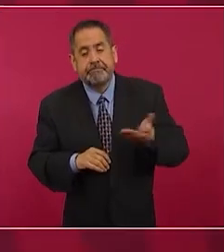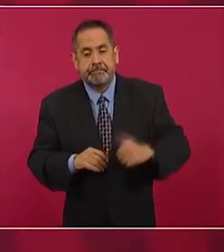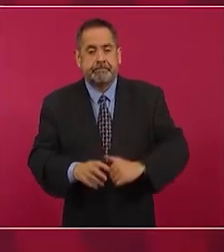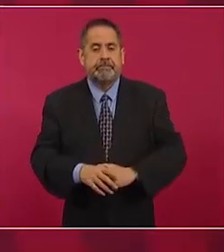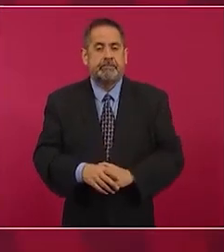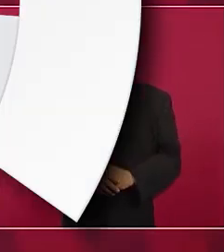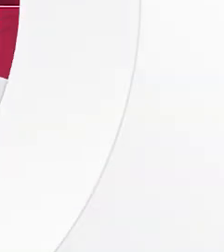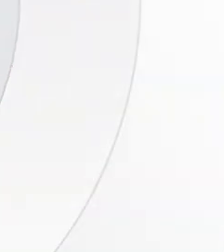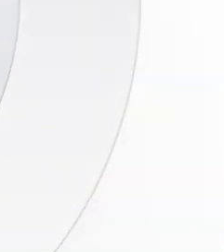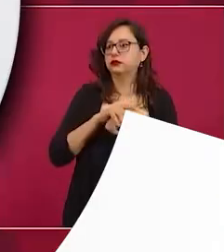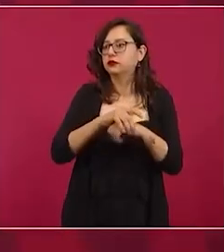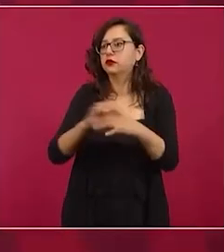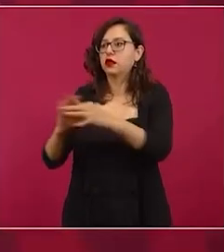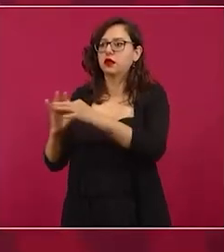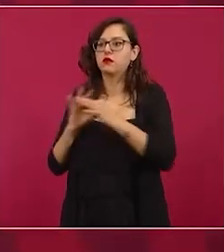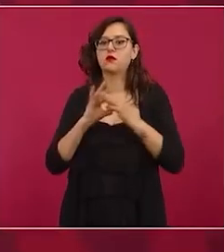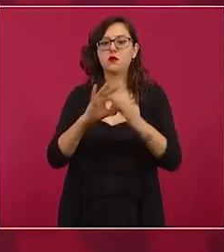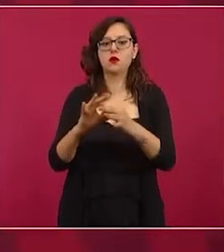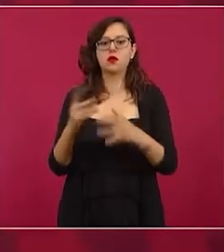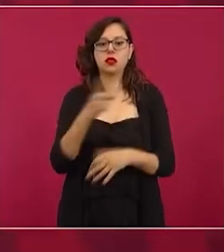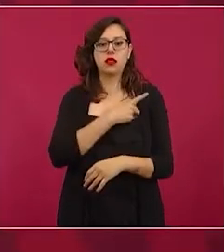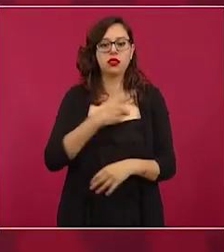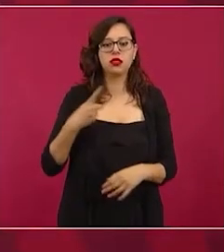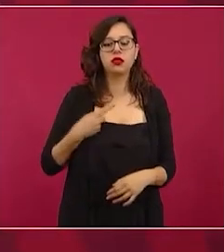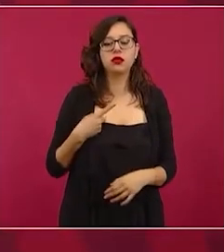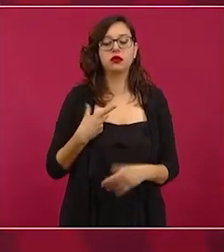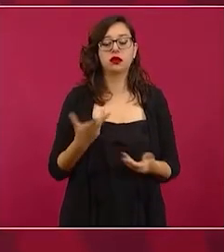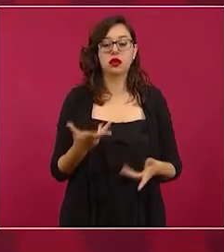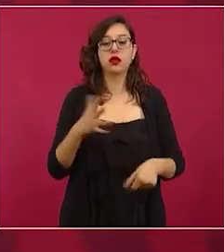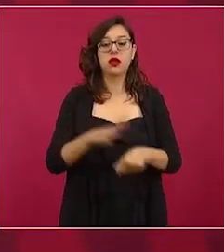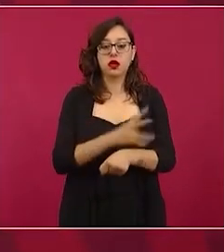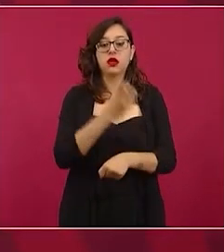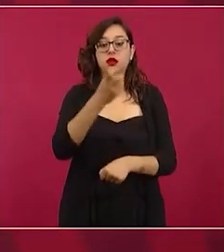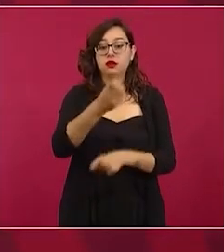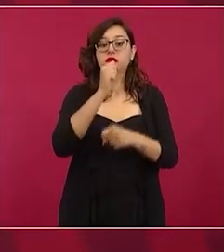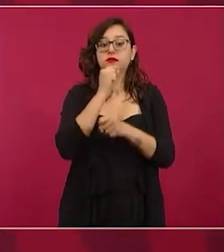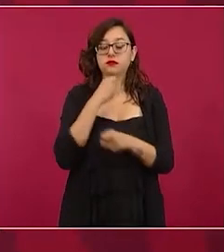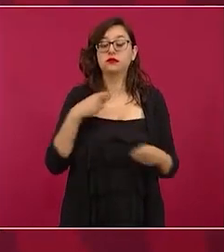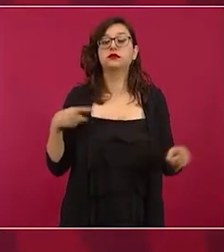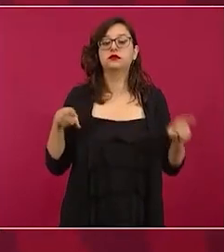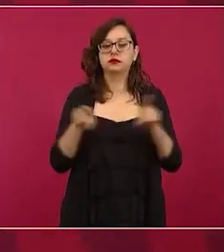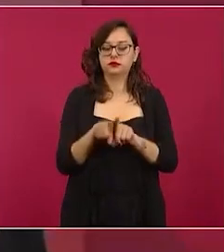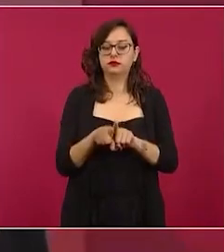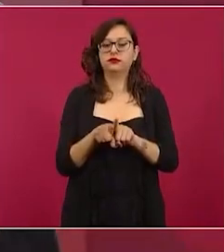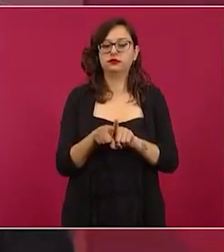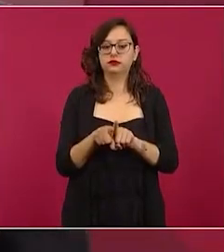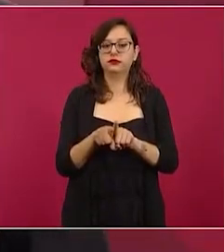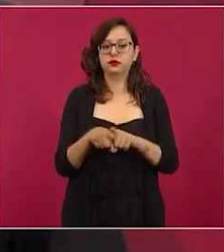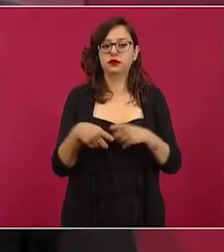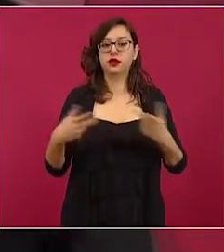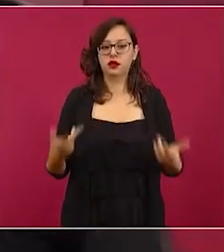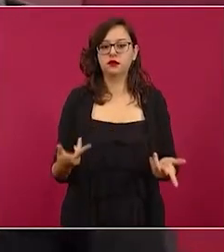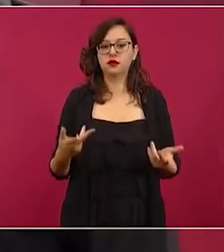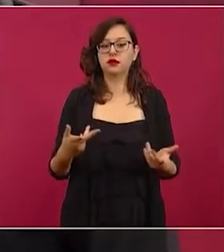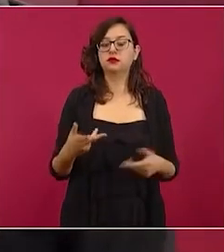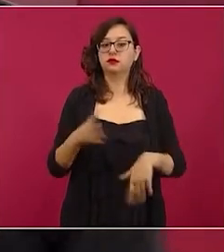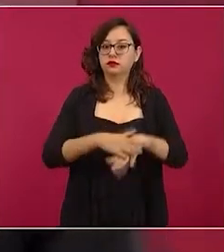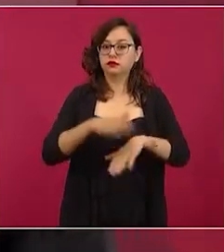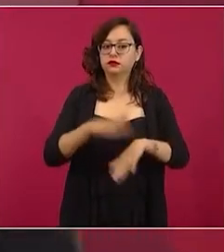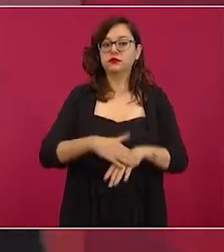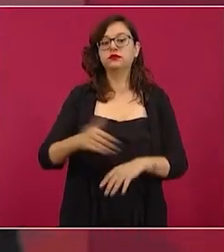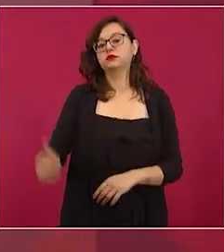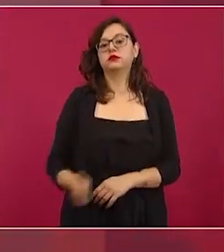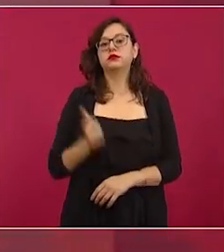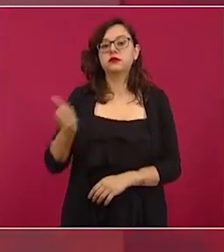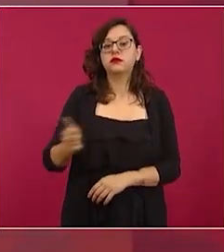Pero bueno, hago un llamado a quienes van a manifestarse mañana, las